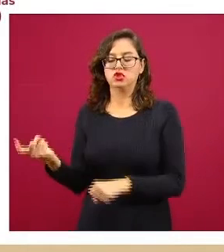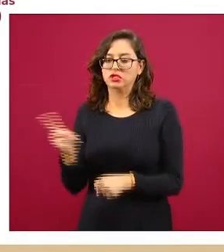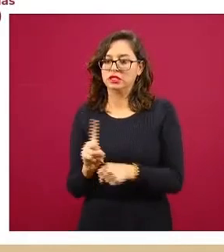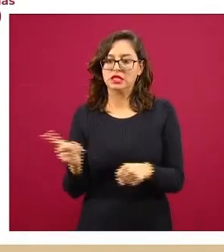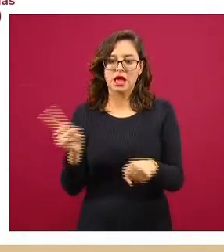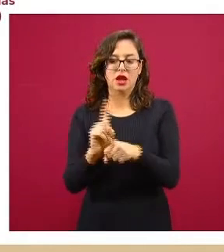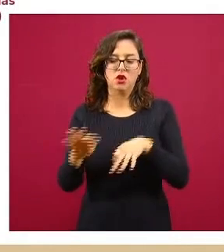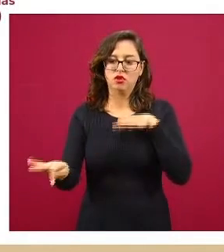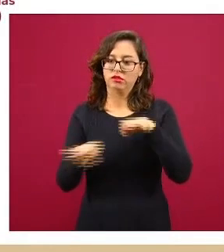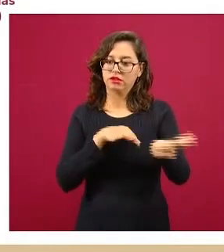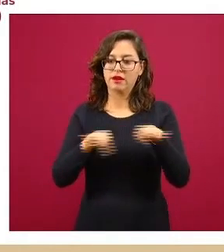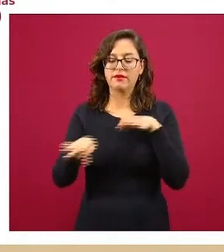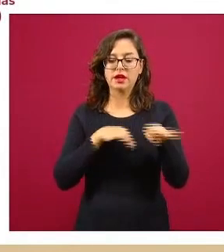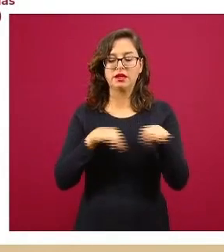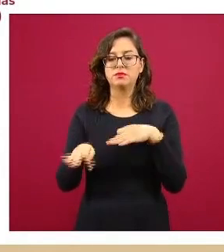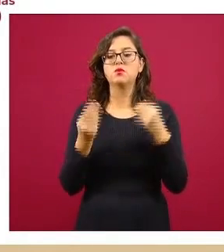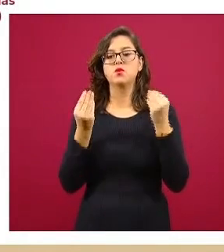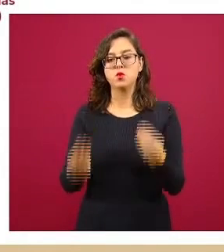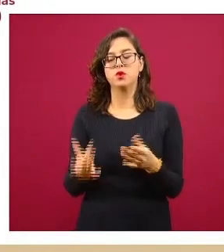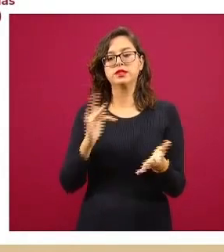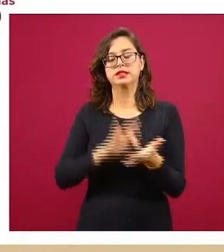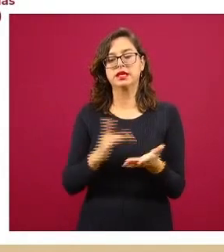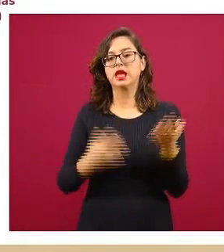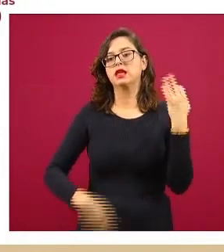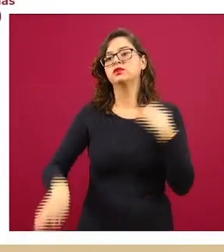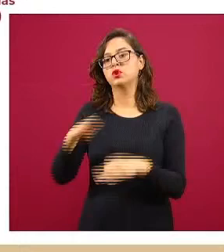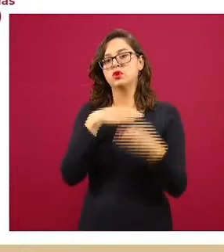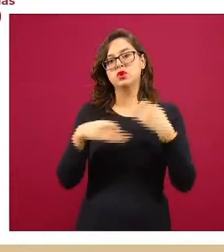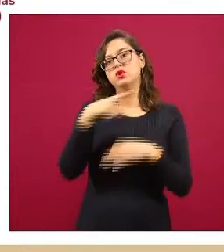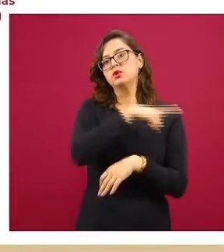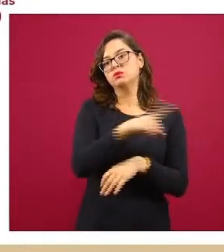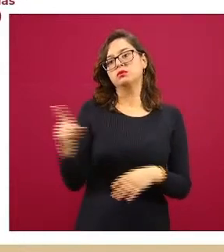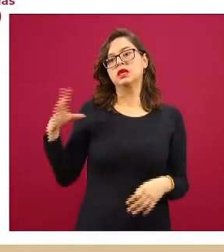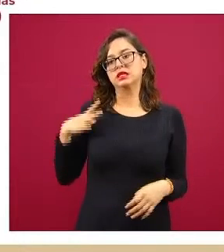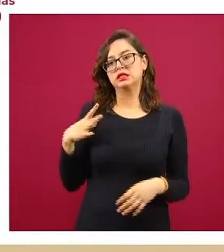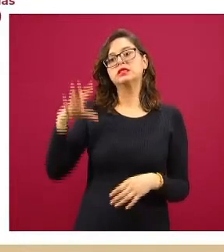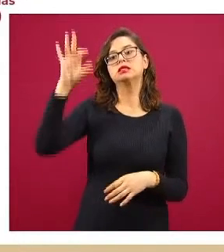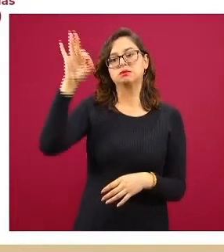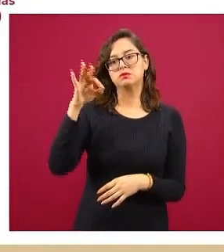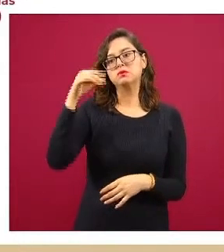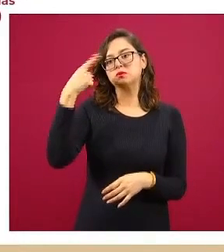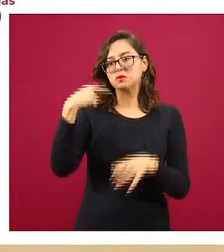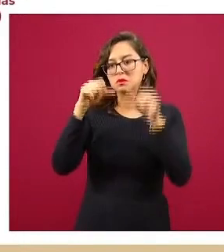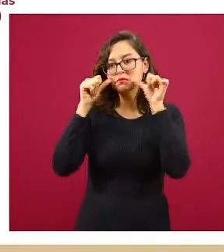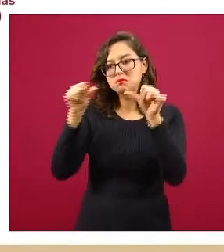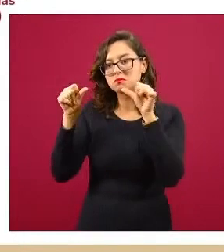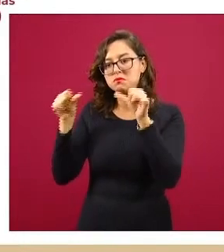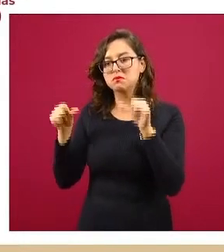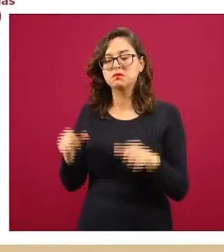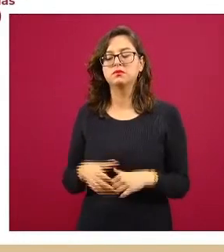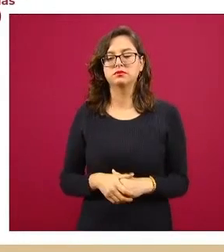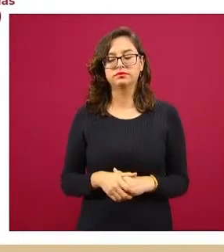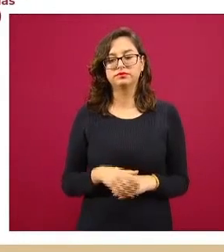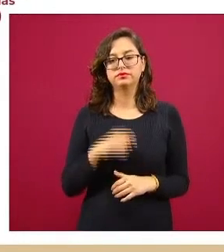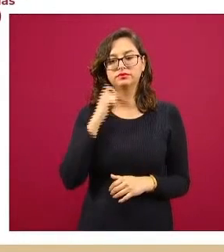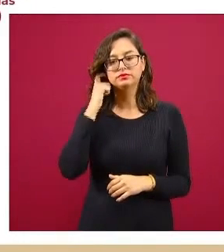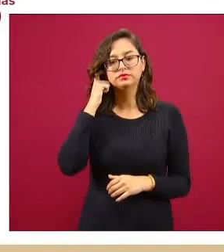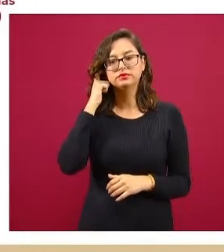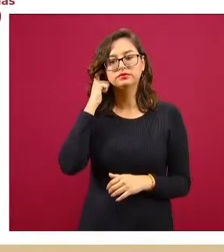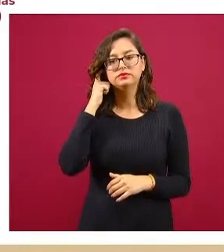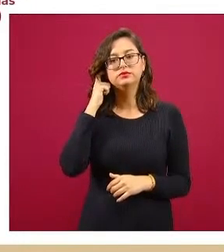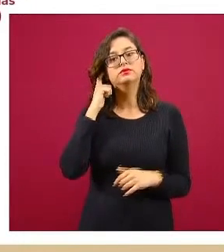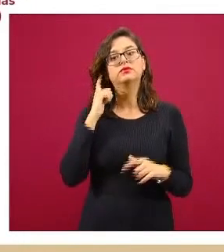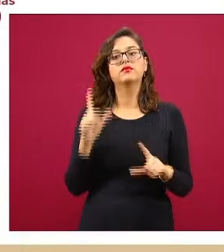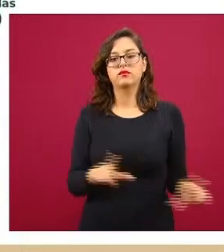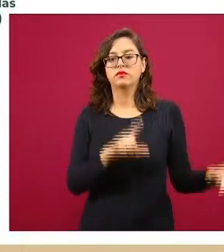con día y que agradezco mucho toda la disposición de cada una de las entidades federativas para poder ir corrigiendo esto. Y la